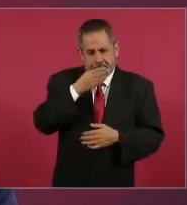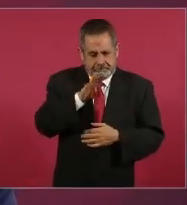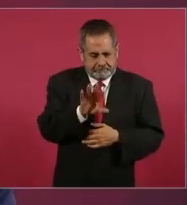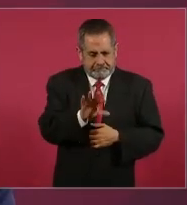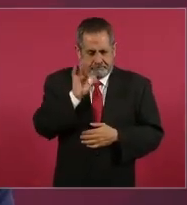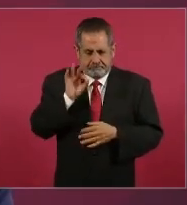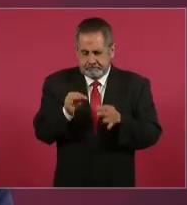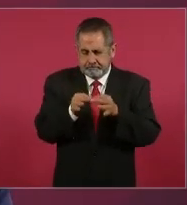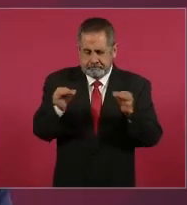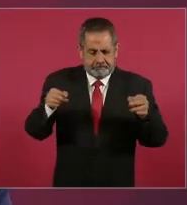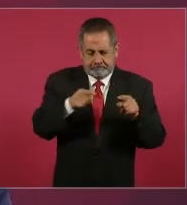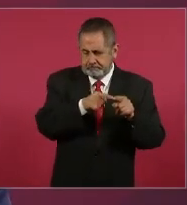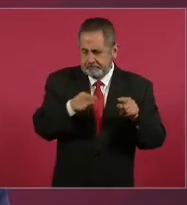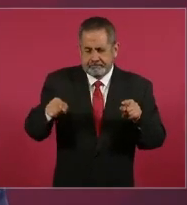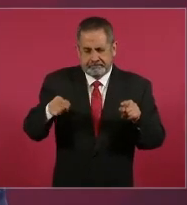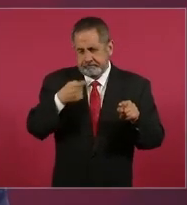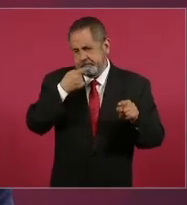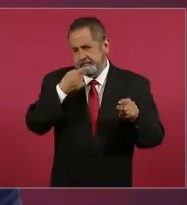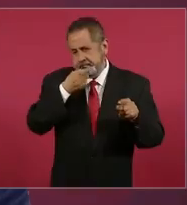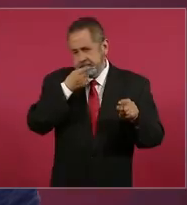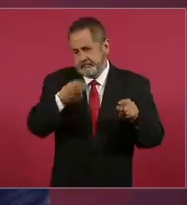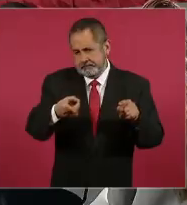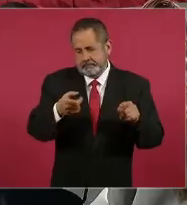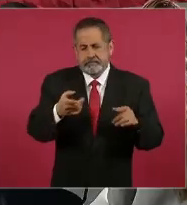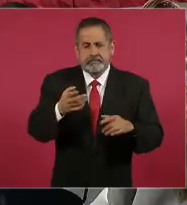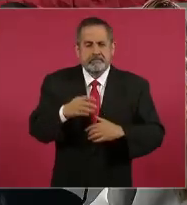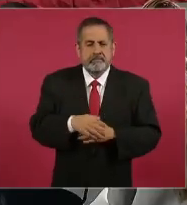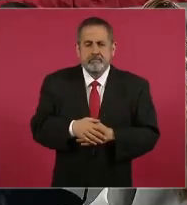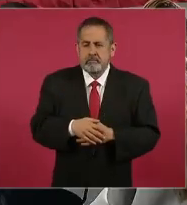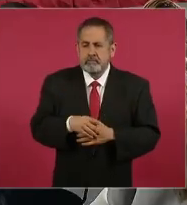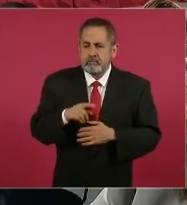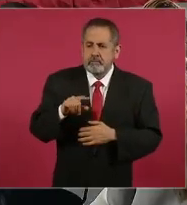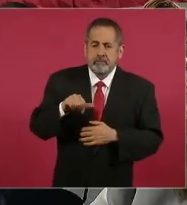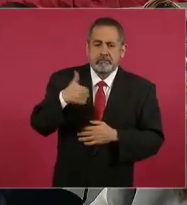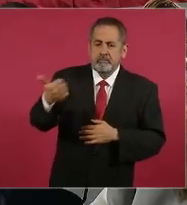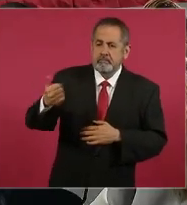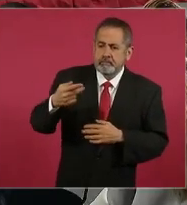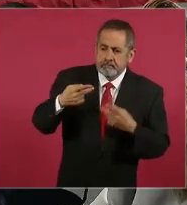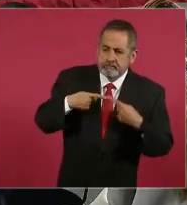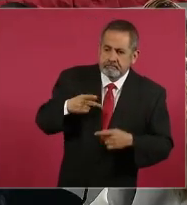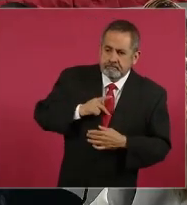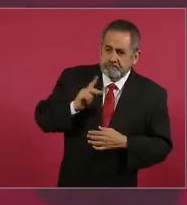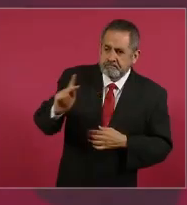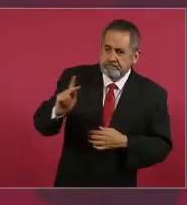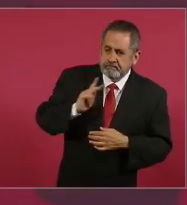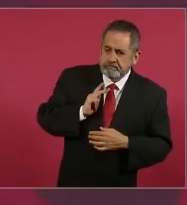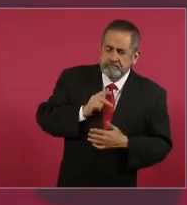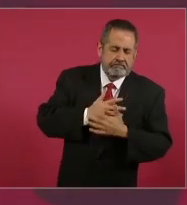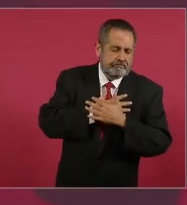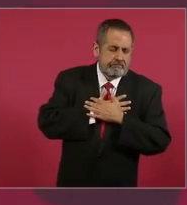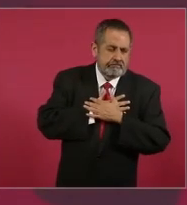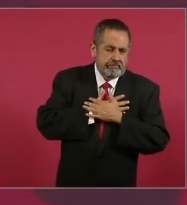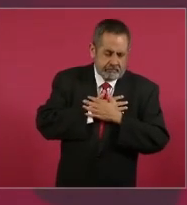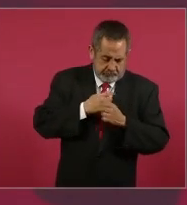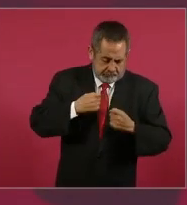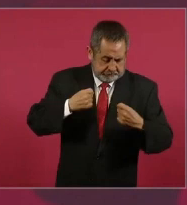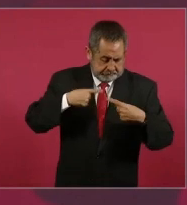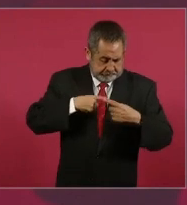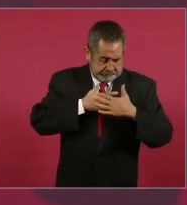amar al prójimo como a uno mismo.